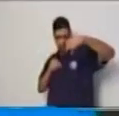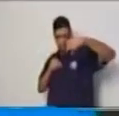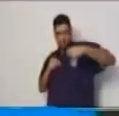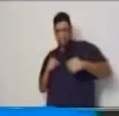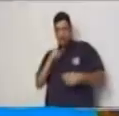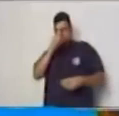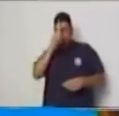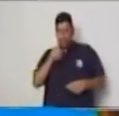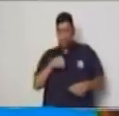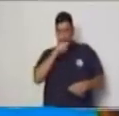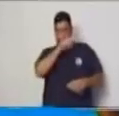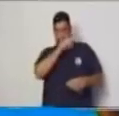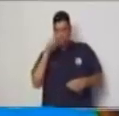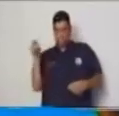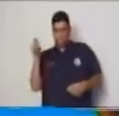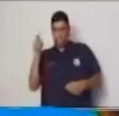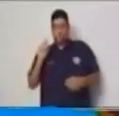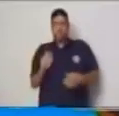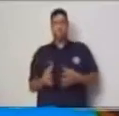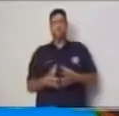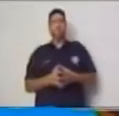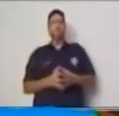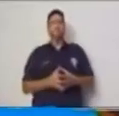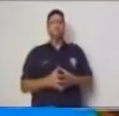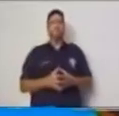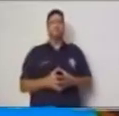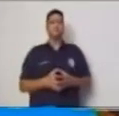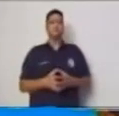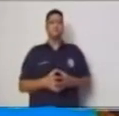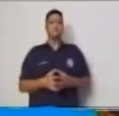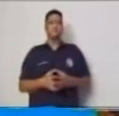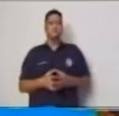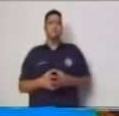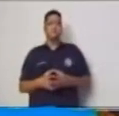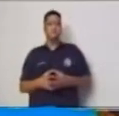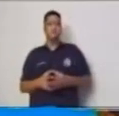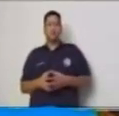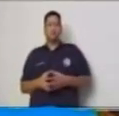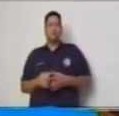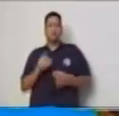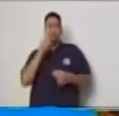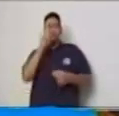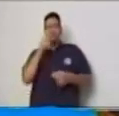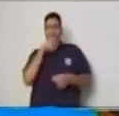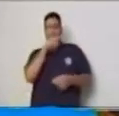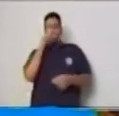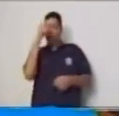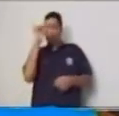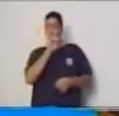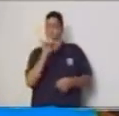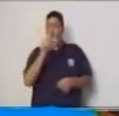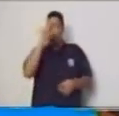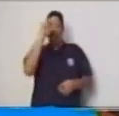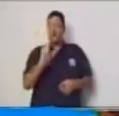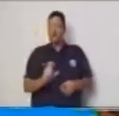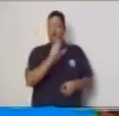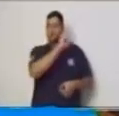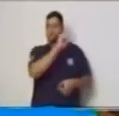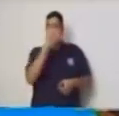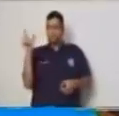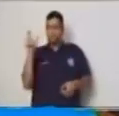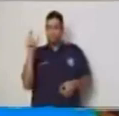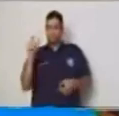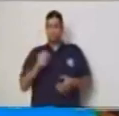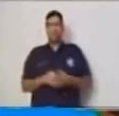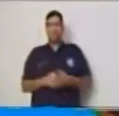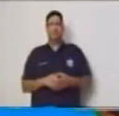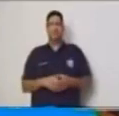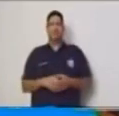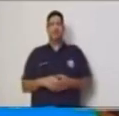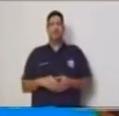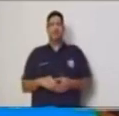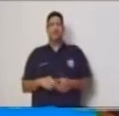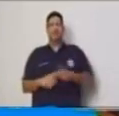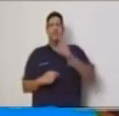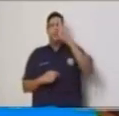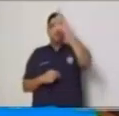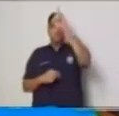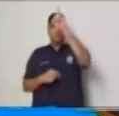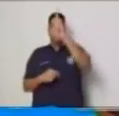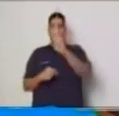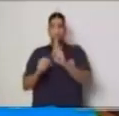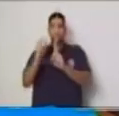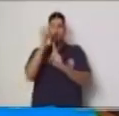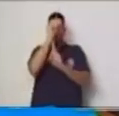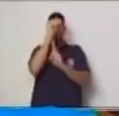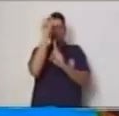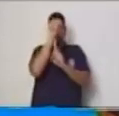tienen una relación formando como una cruz es decir que trazamos del cero